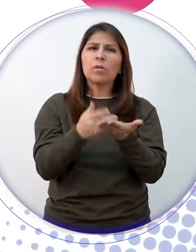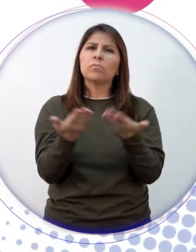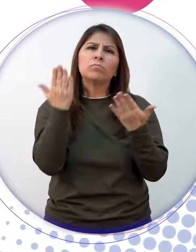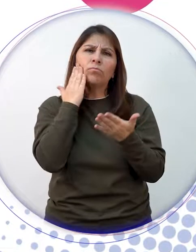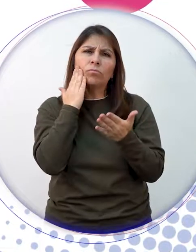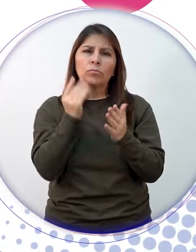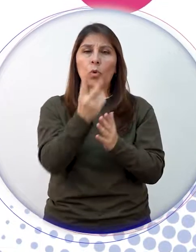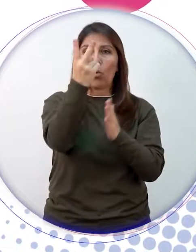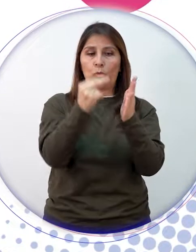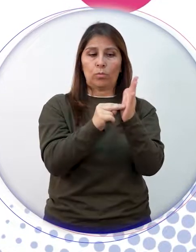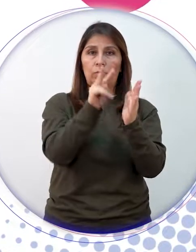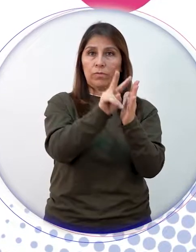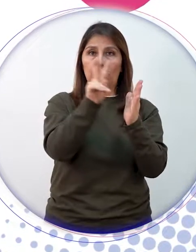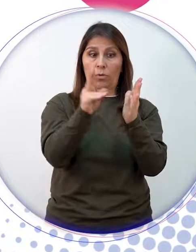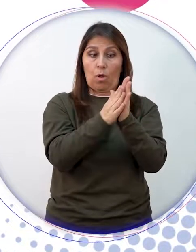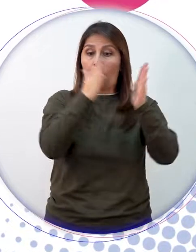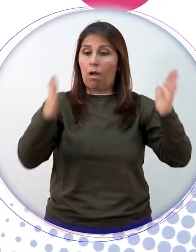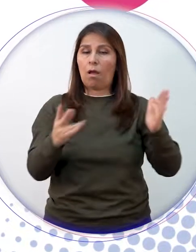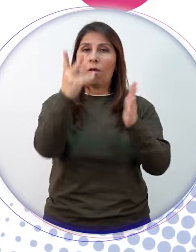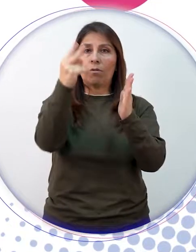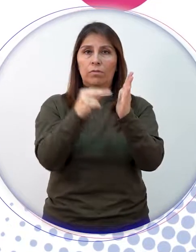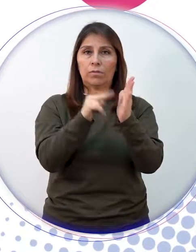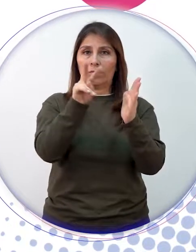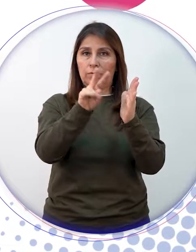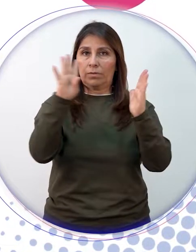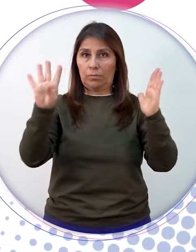2022-2024.